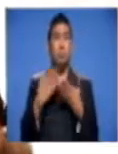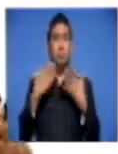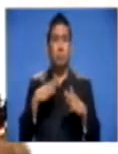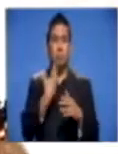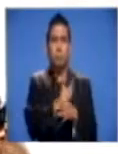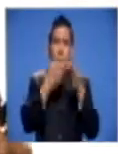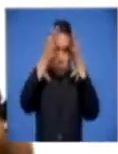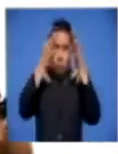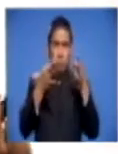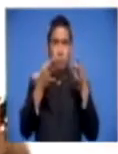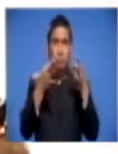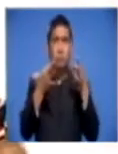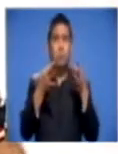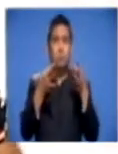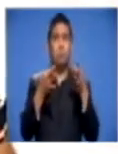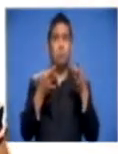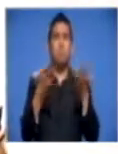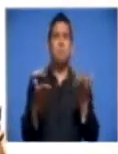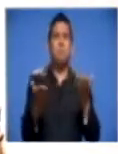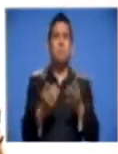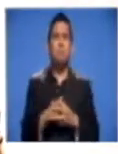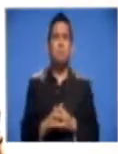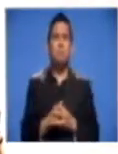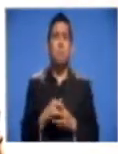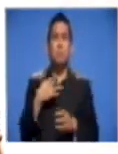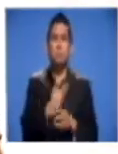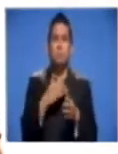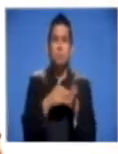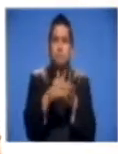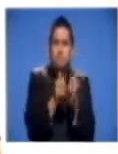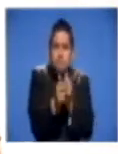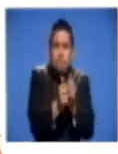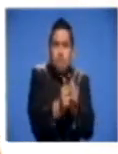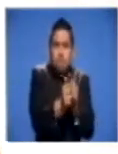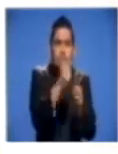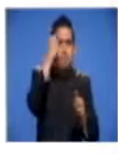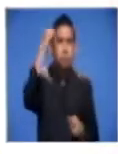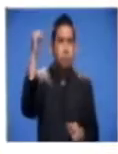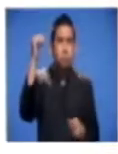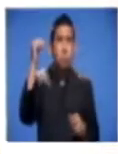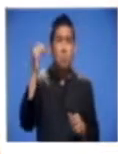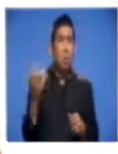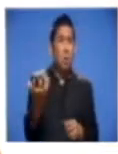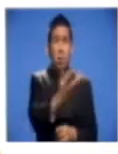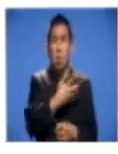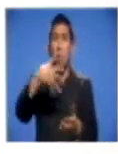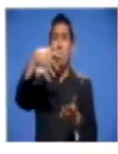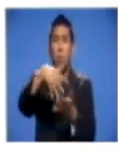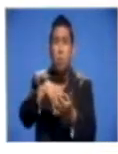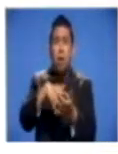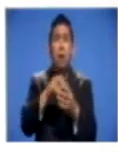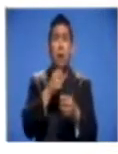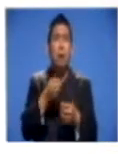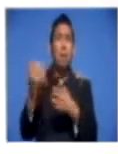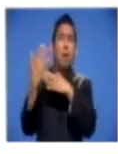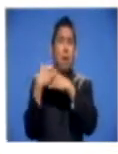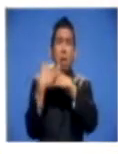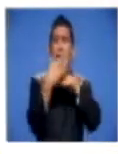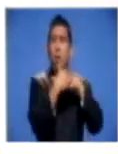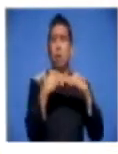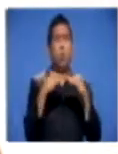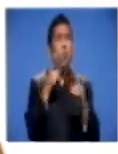decidido entrar e ingresar a esta carrera política precisamente por el clamor popular, por el clamor tuyo, Osmar,